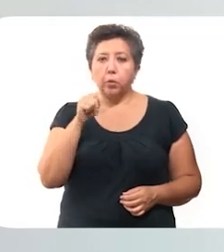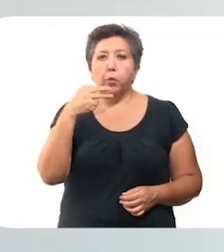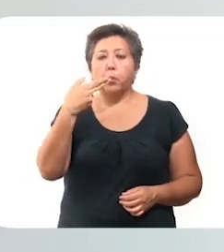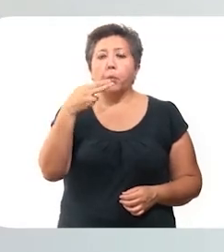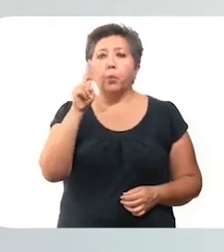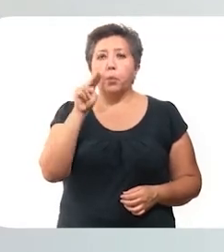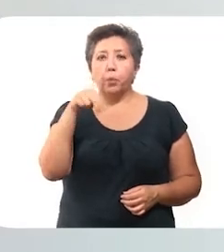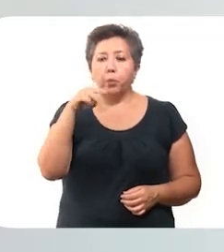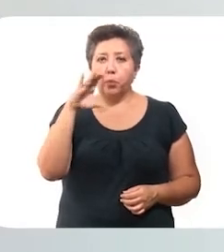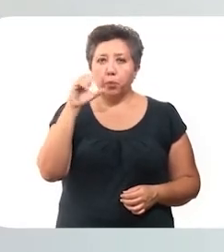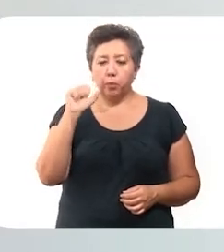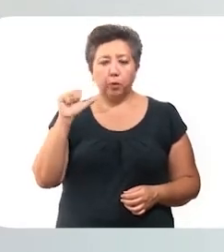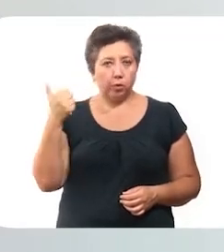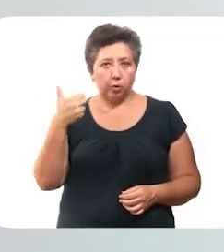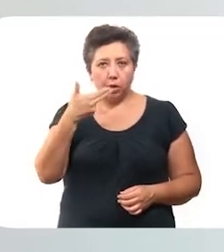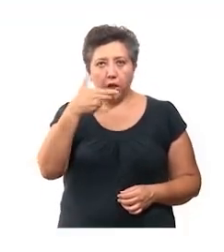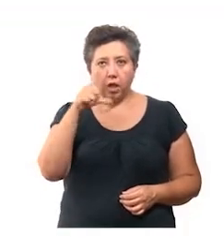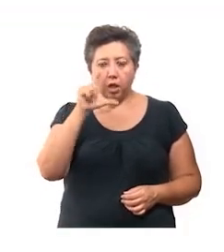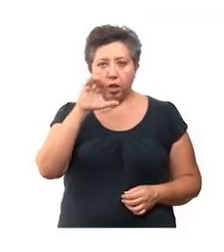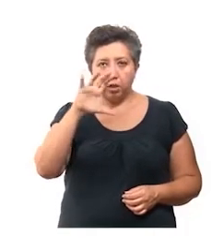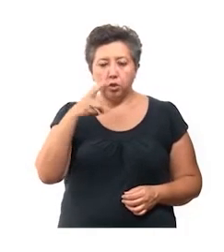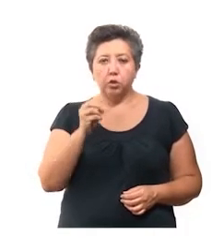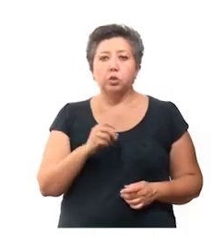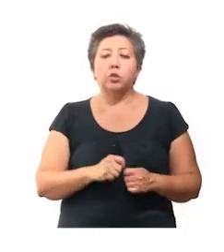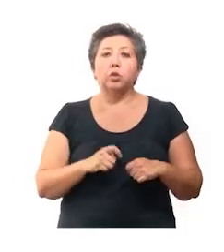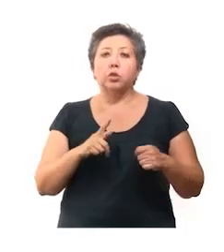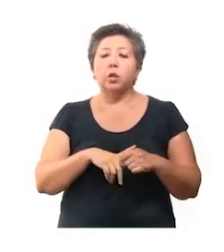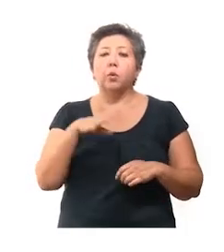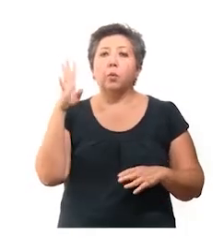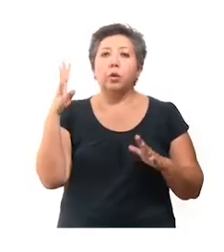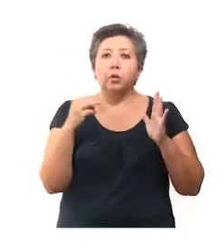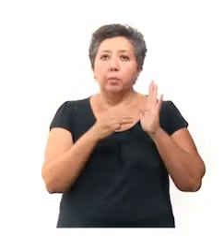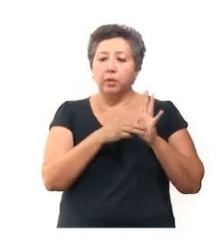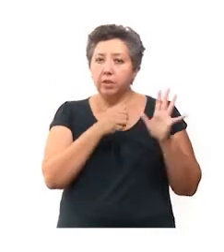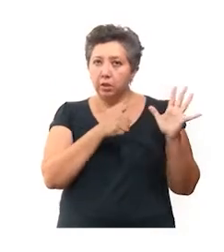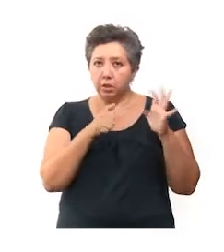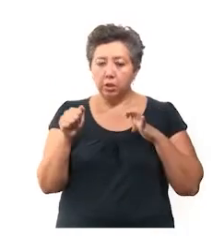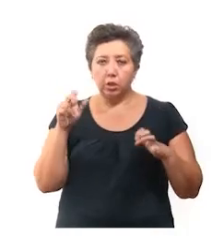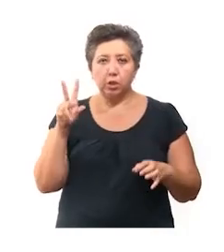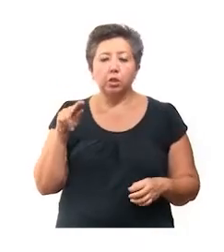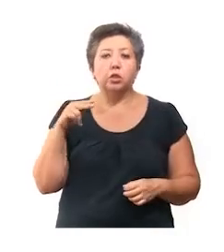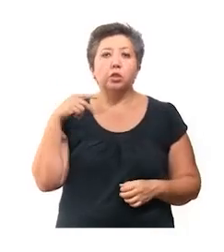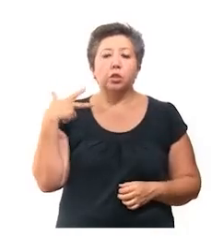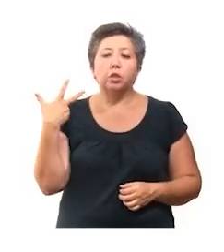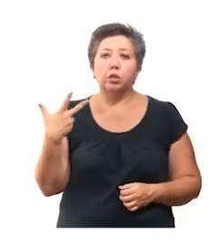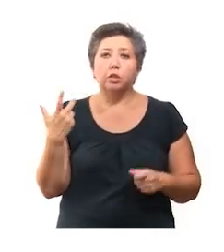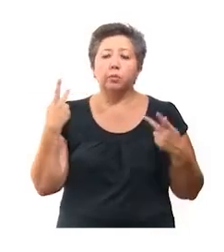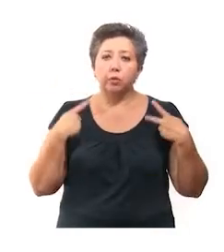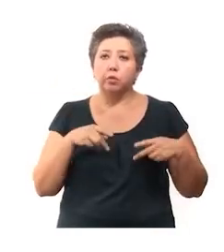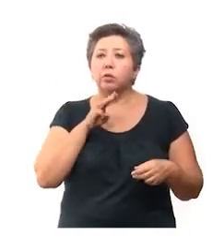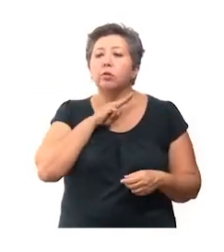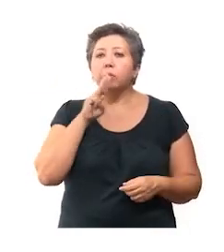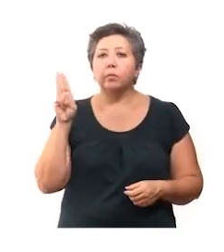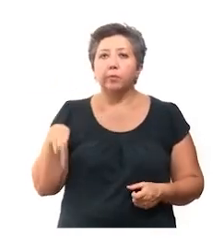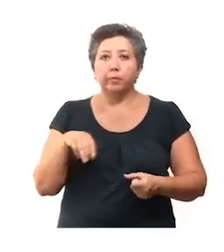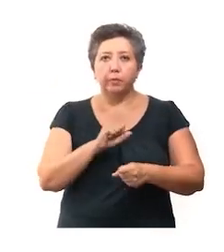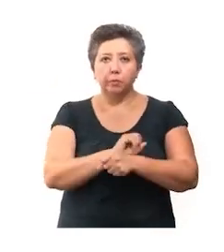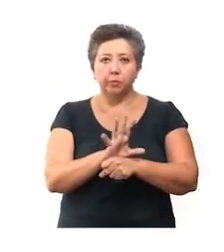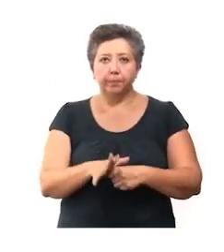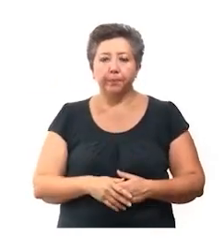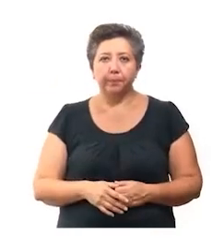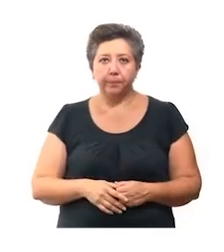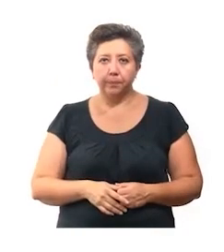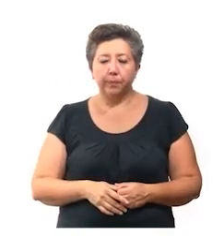Junucmá, Sacalúm y uno en Jalachó. En total son 4,688 las personas fallecidas a causa del